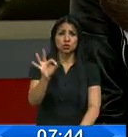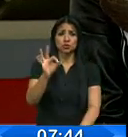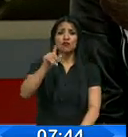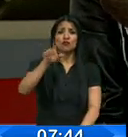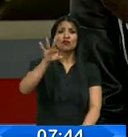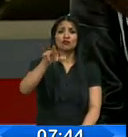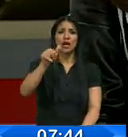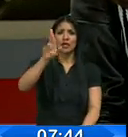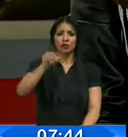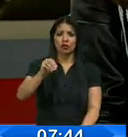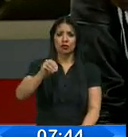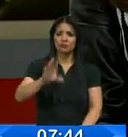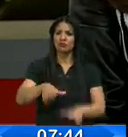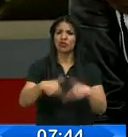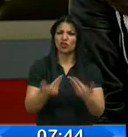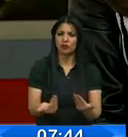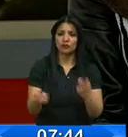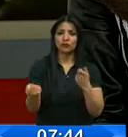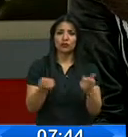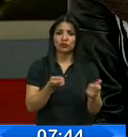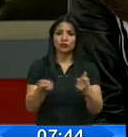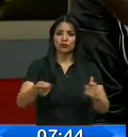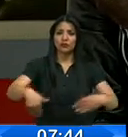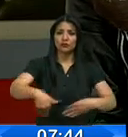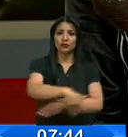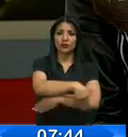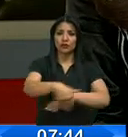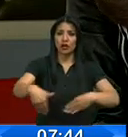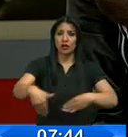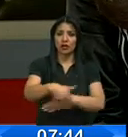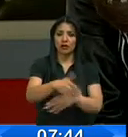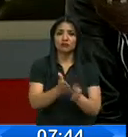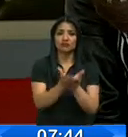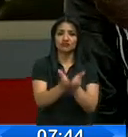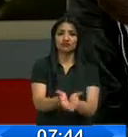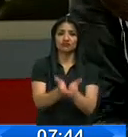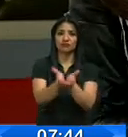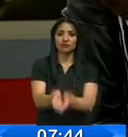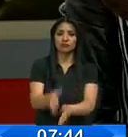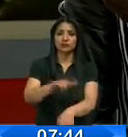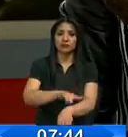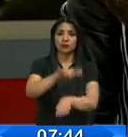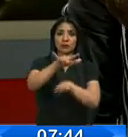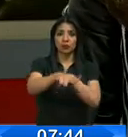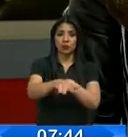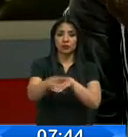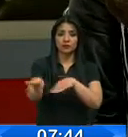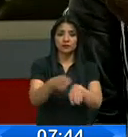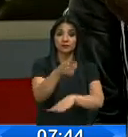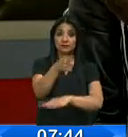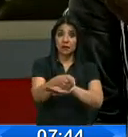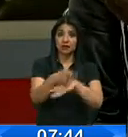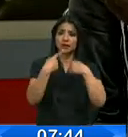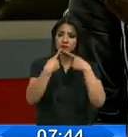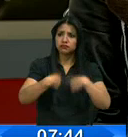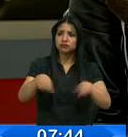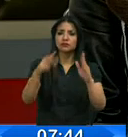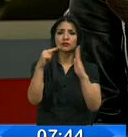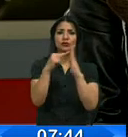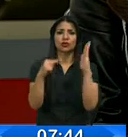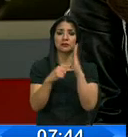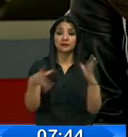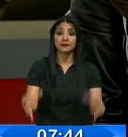4 a través del control en las fronteras, puertos y aeropuertos. Asimismo, se ha dispuesto la difusión de normas de